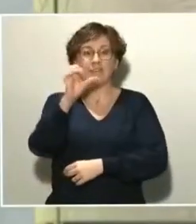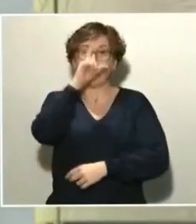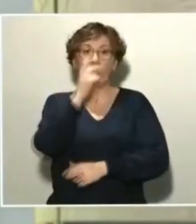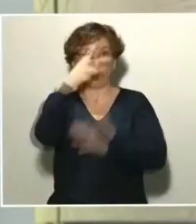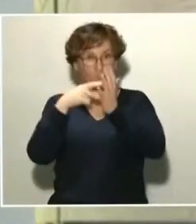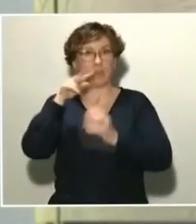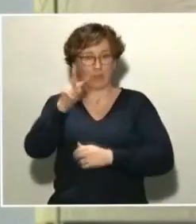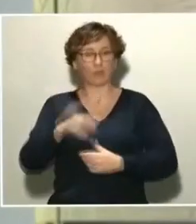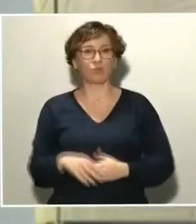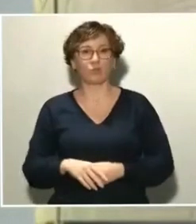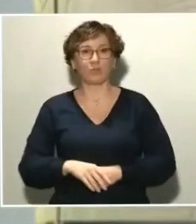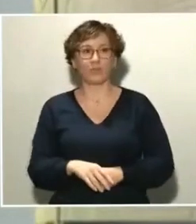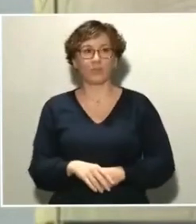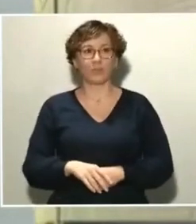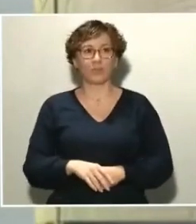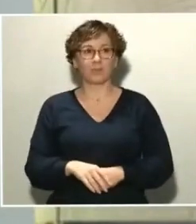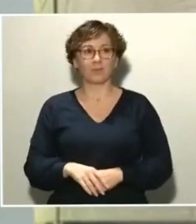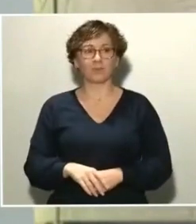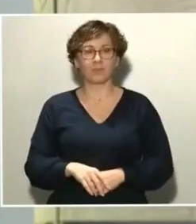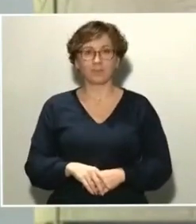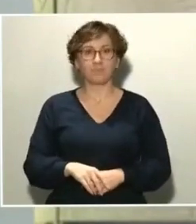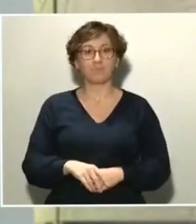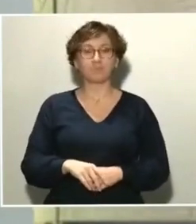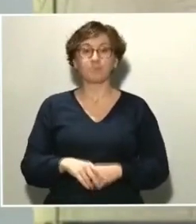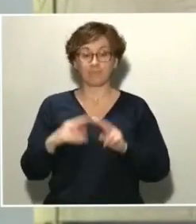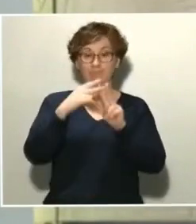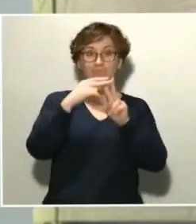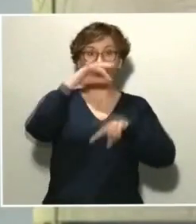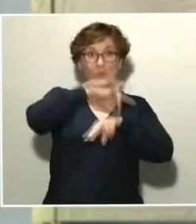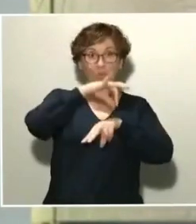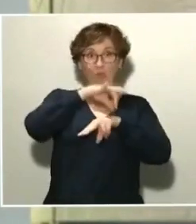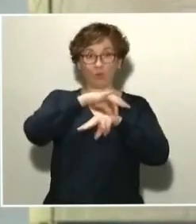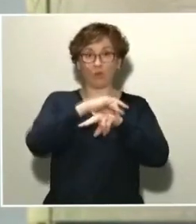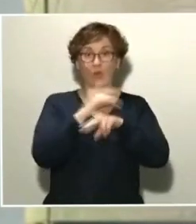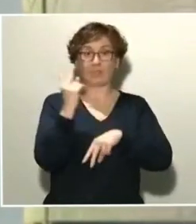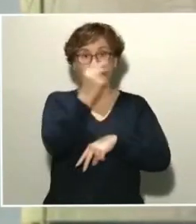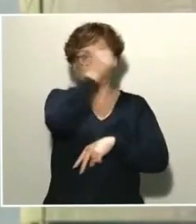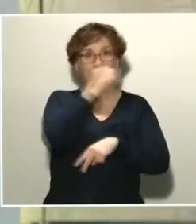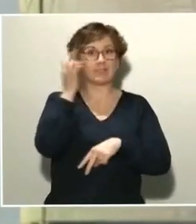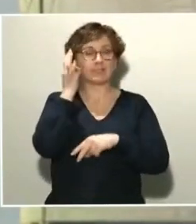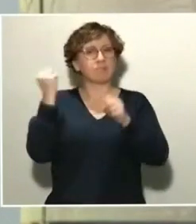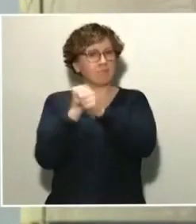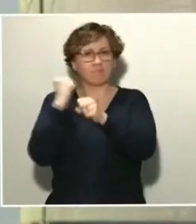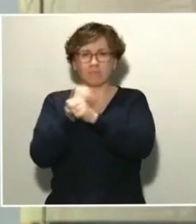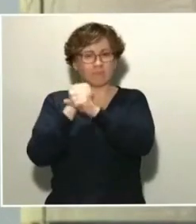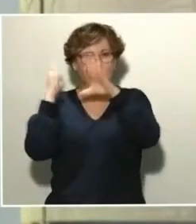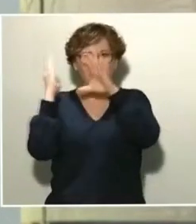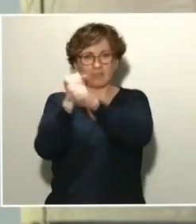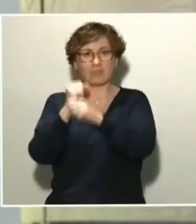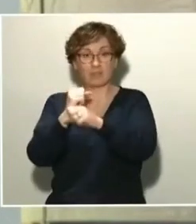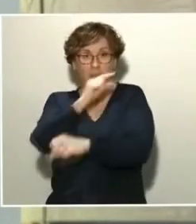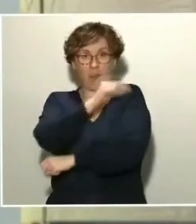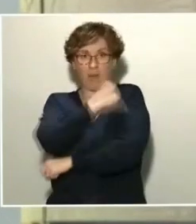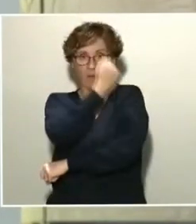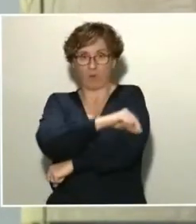sí, el doctor Enjuanes y la doctora Solá están trabajando intensamente en esta vacuna para la cual tienen un